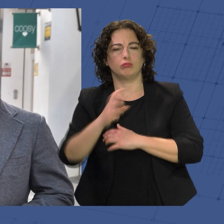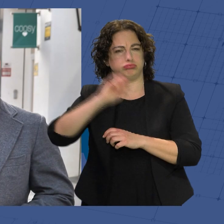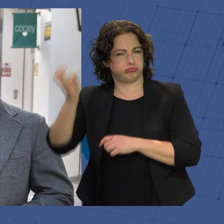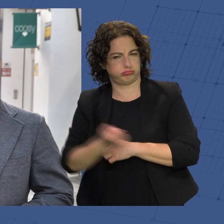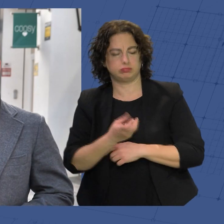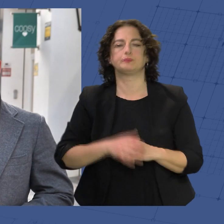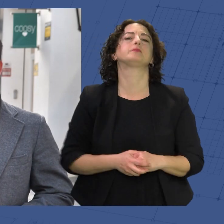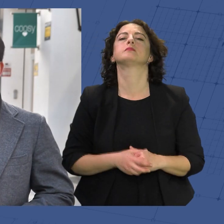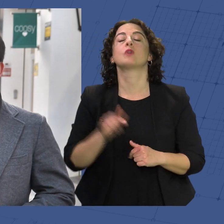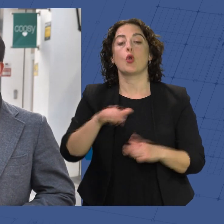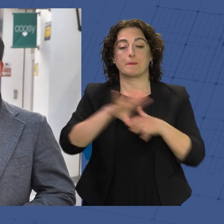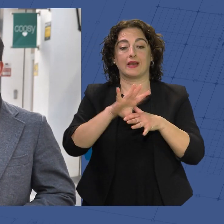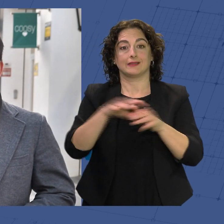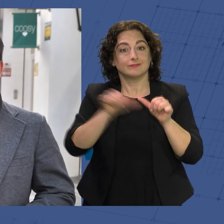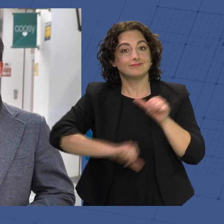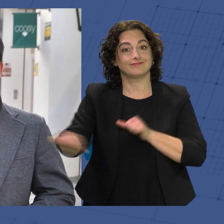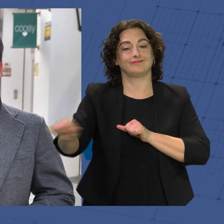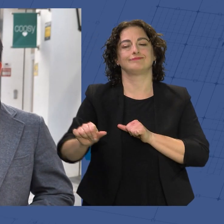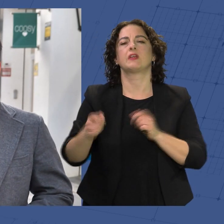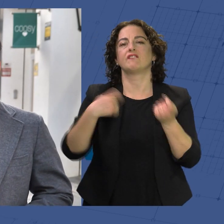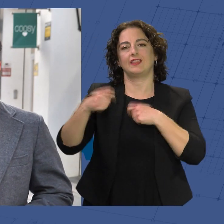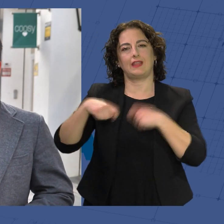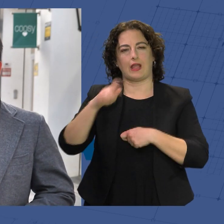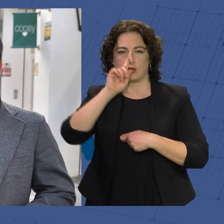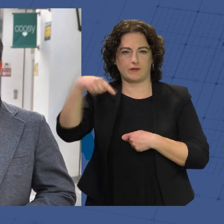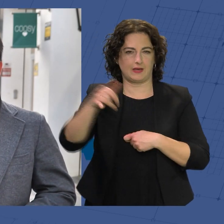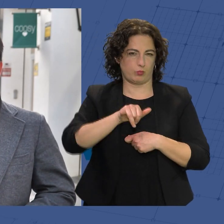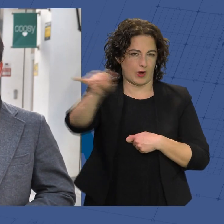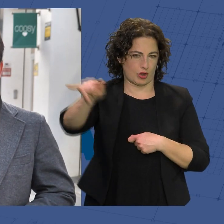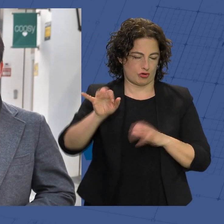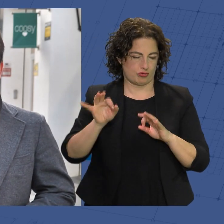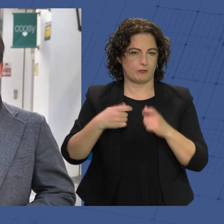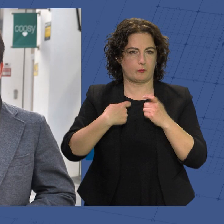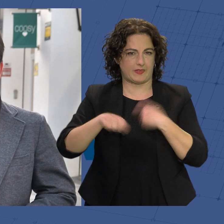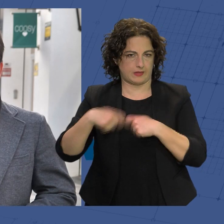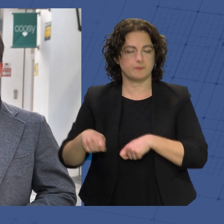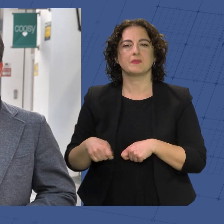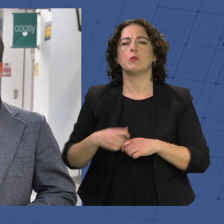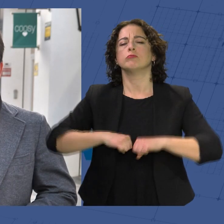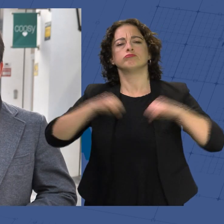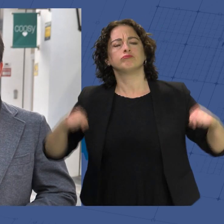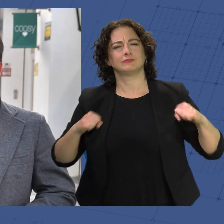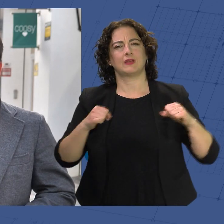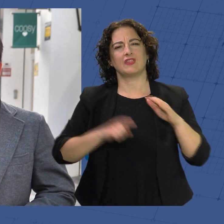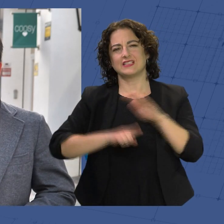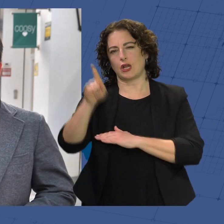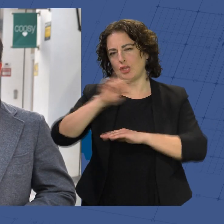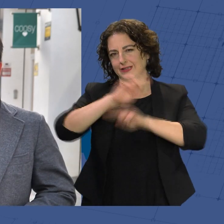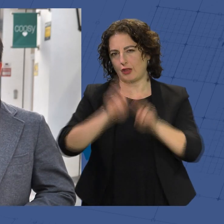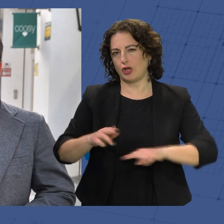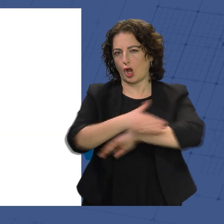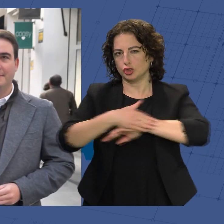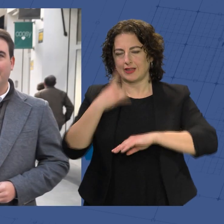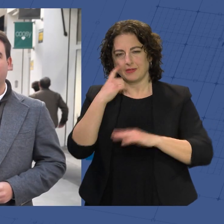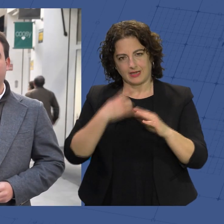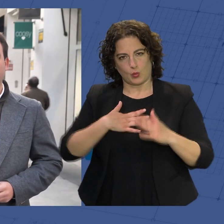hoy martes se pondrán a la venta los billetes para el año 2024, lo que consolida el desarrollo internacional del destino Costa de Almería, de nuestra